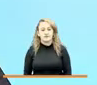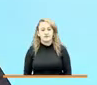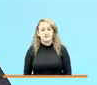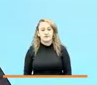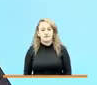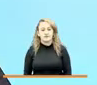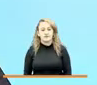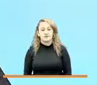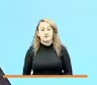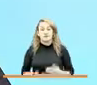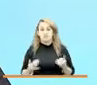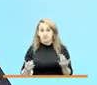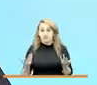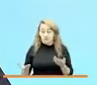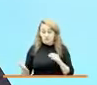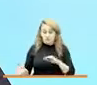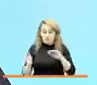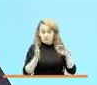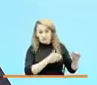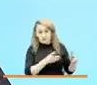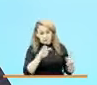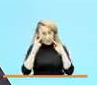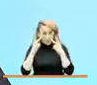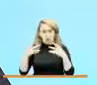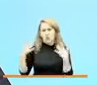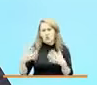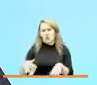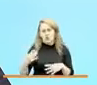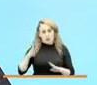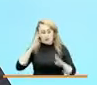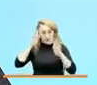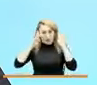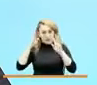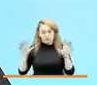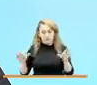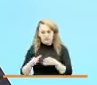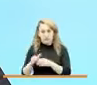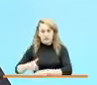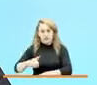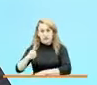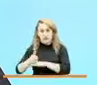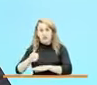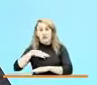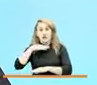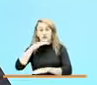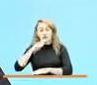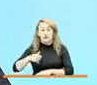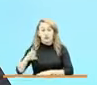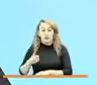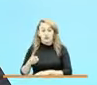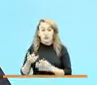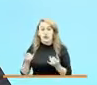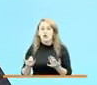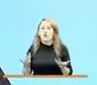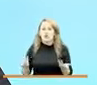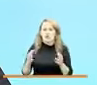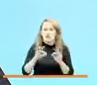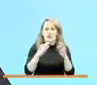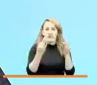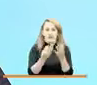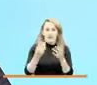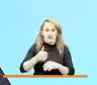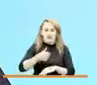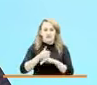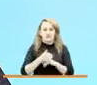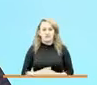Y ahora pasamos después de ver la creación de esa importante Dirección de Adolescencia y Juventud a la Dirección de Familias, en generar